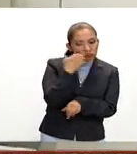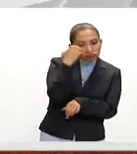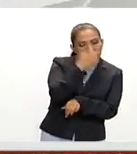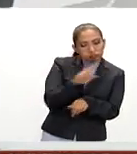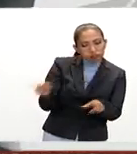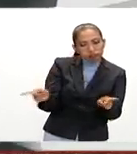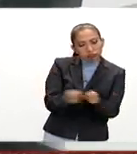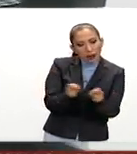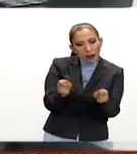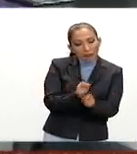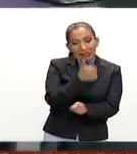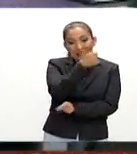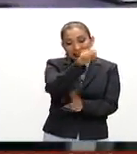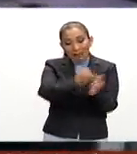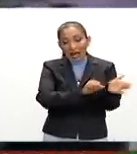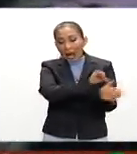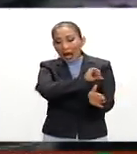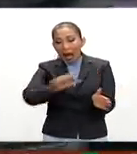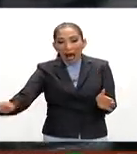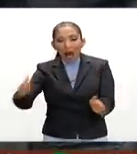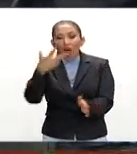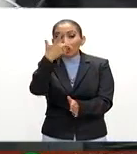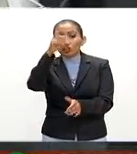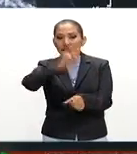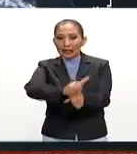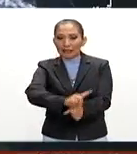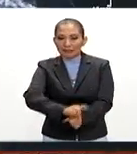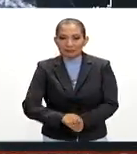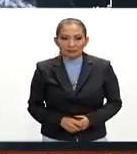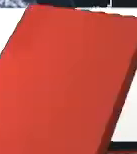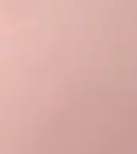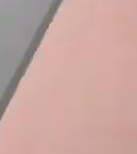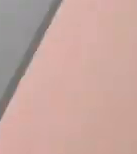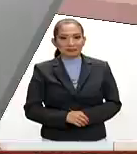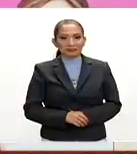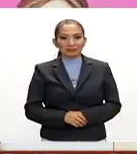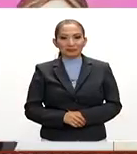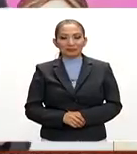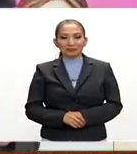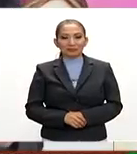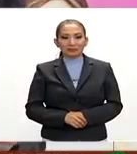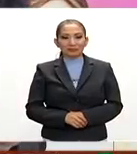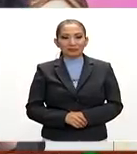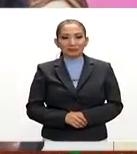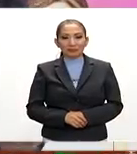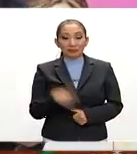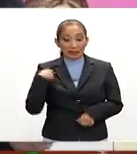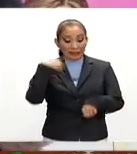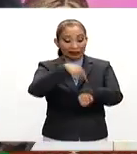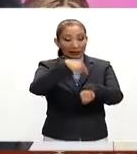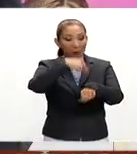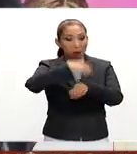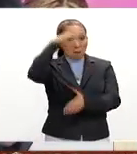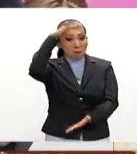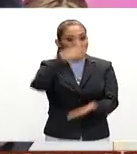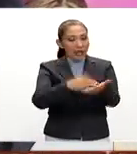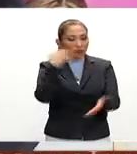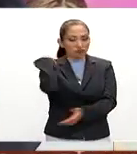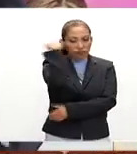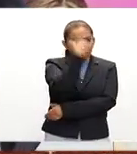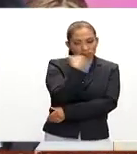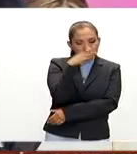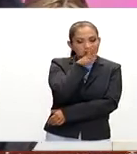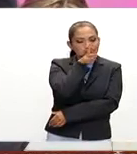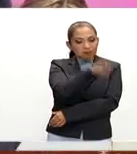recortarán de 6 meses a tan solo 8 días se recortan los tiempos de diagnóstico